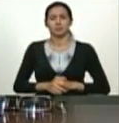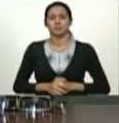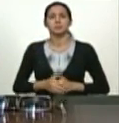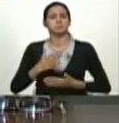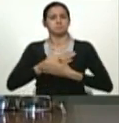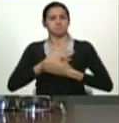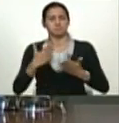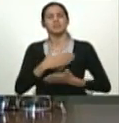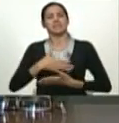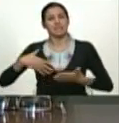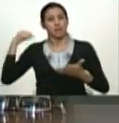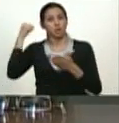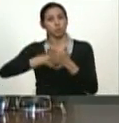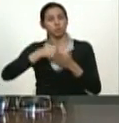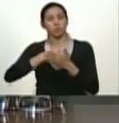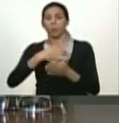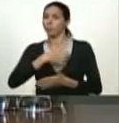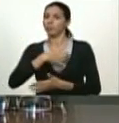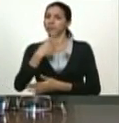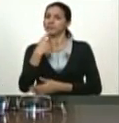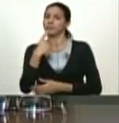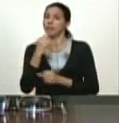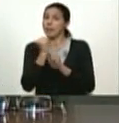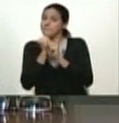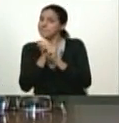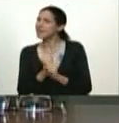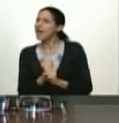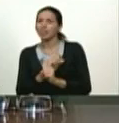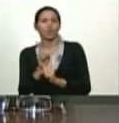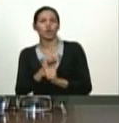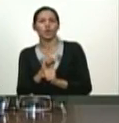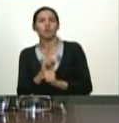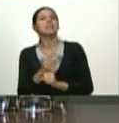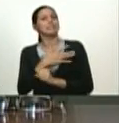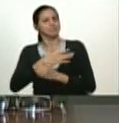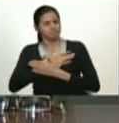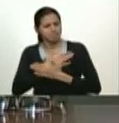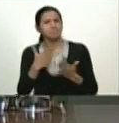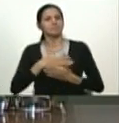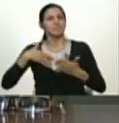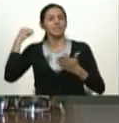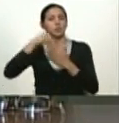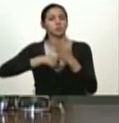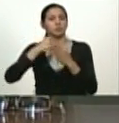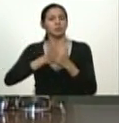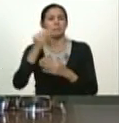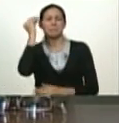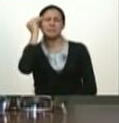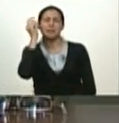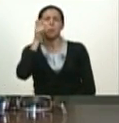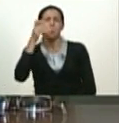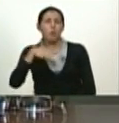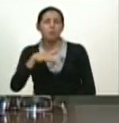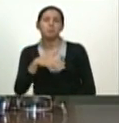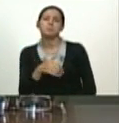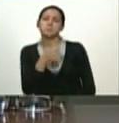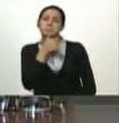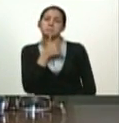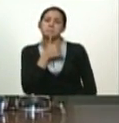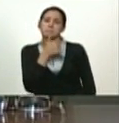dispuesto a luchar no puedo decir que hay un pueblo esperándonos hay un pueblo dispuesto a luchar no piense en el pueblo como un pueblo pasivo